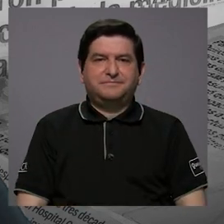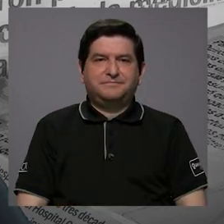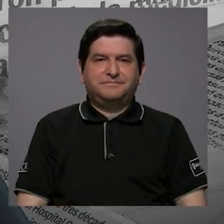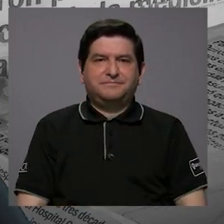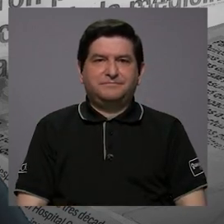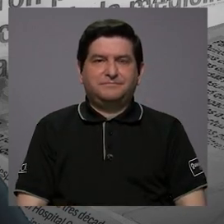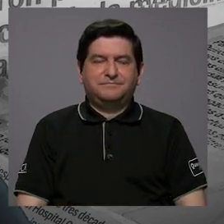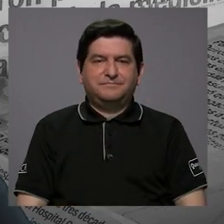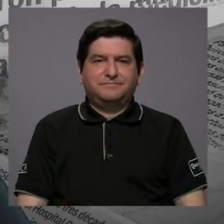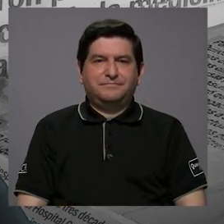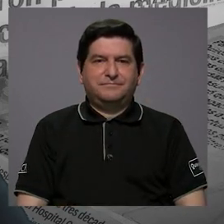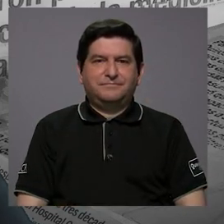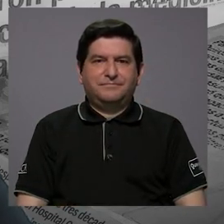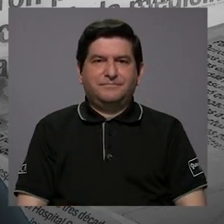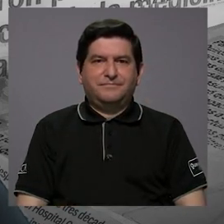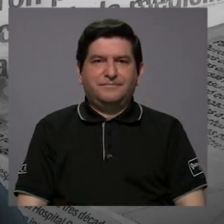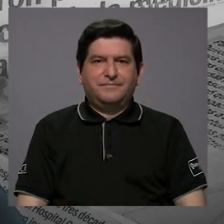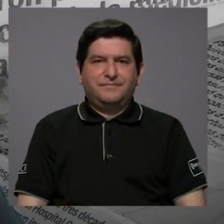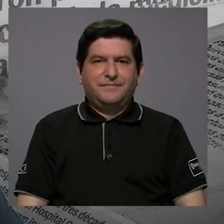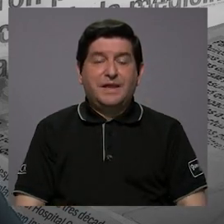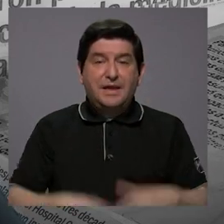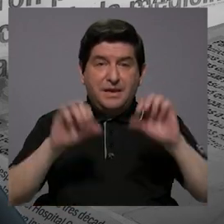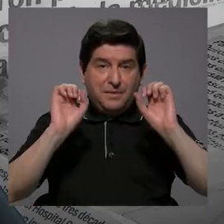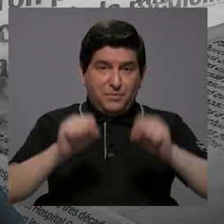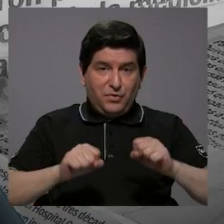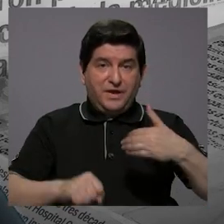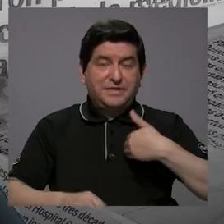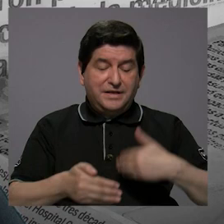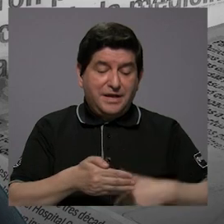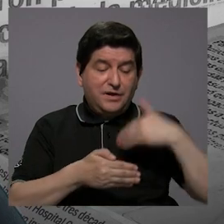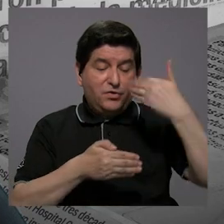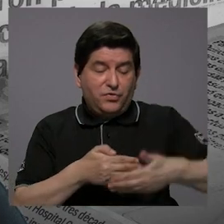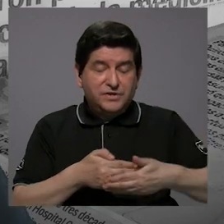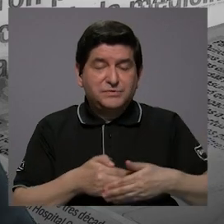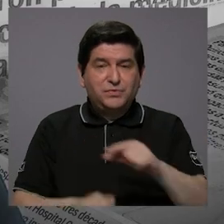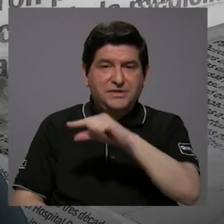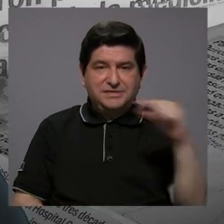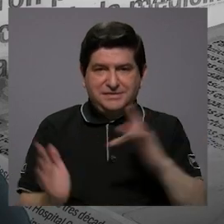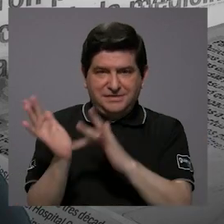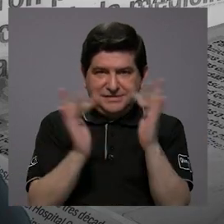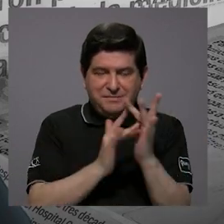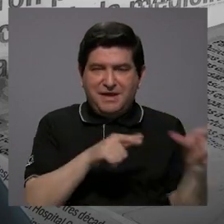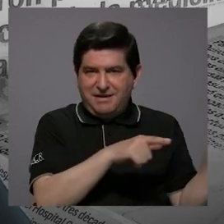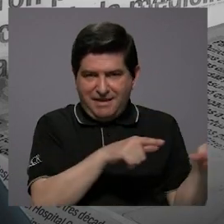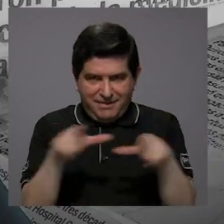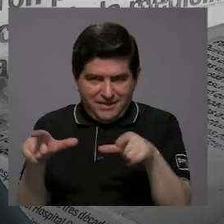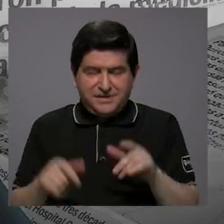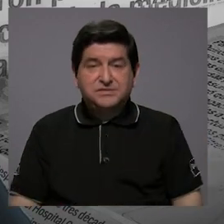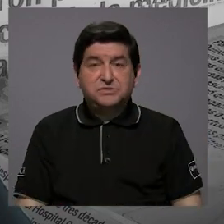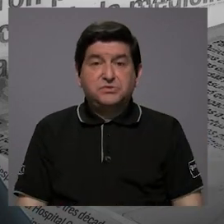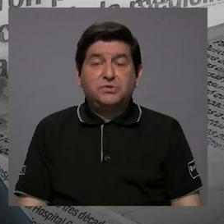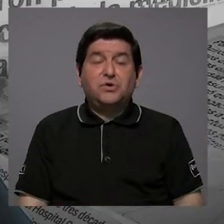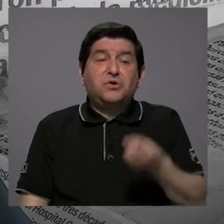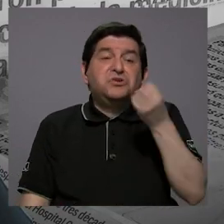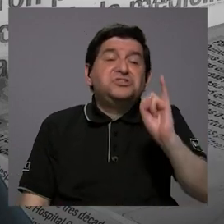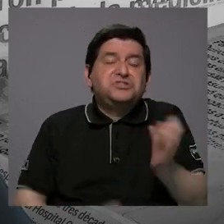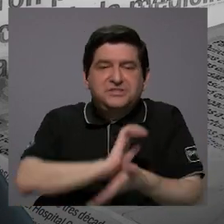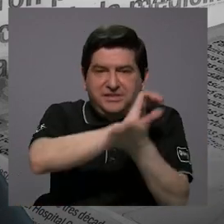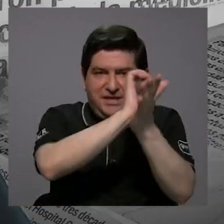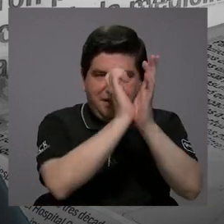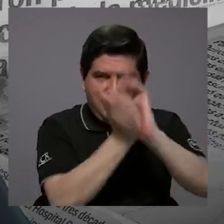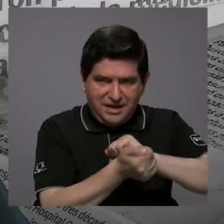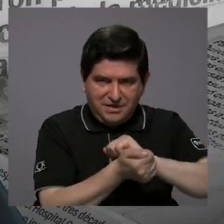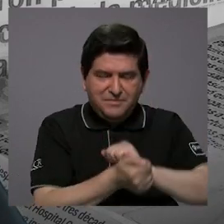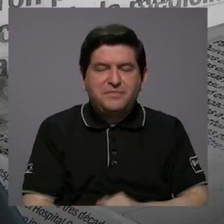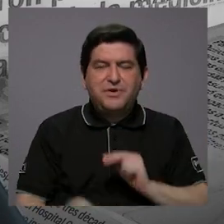tenerlo listo para el inicio después de Semana Santa y algún cambio en